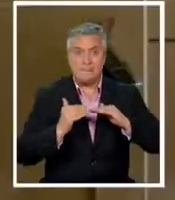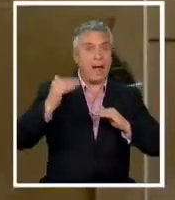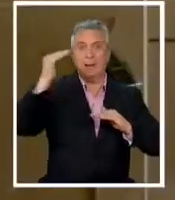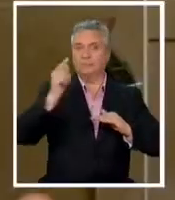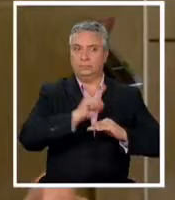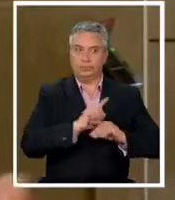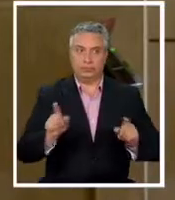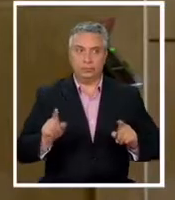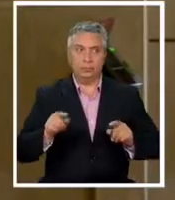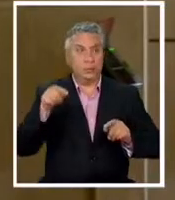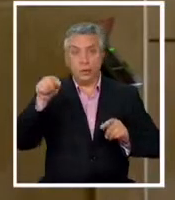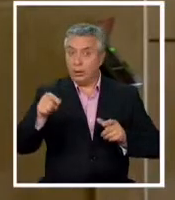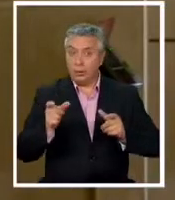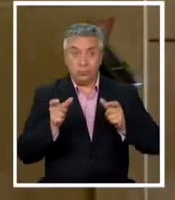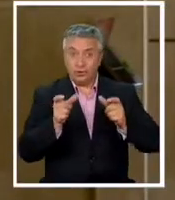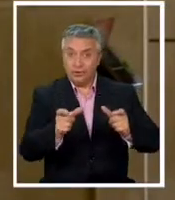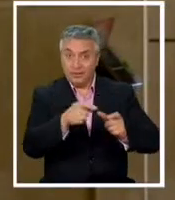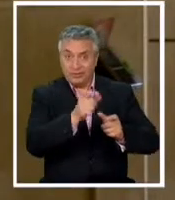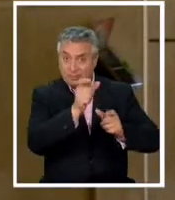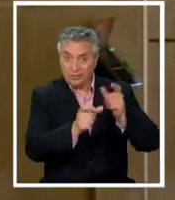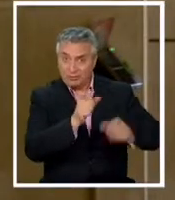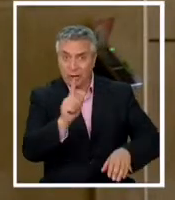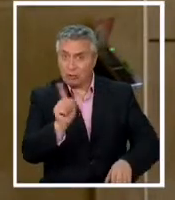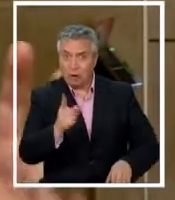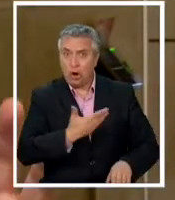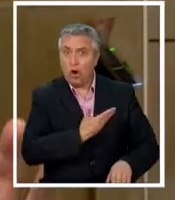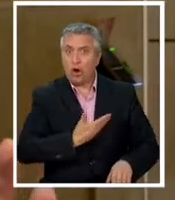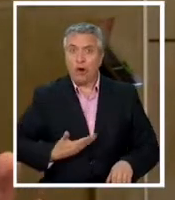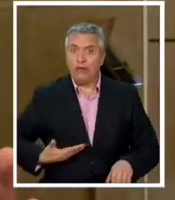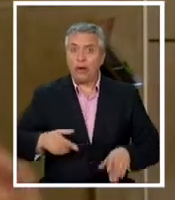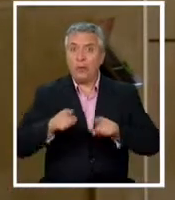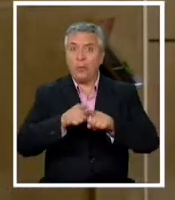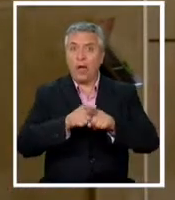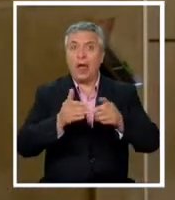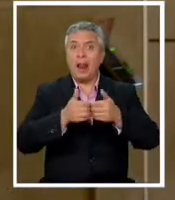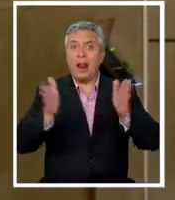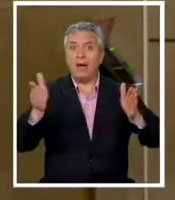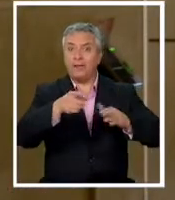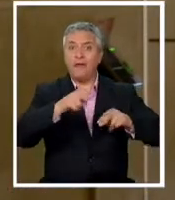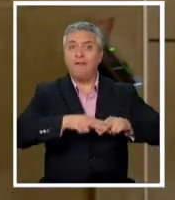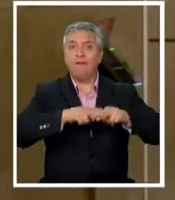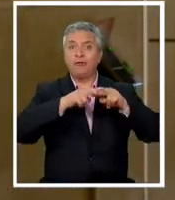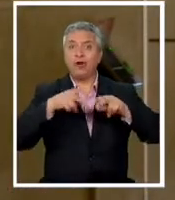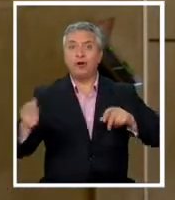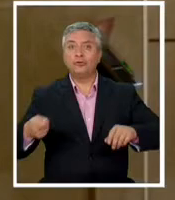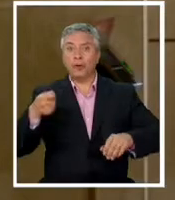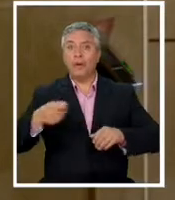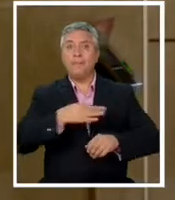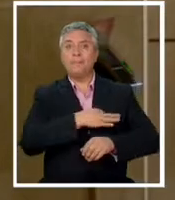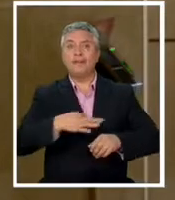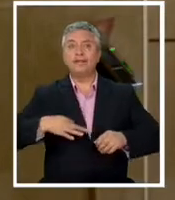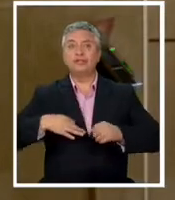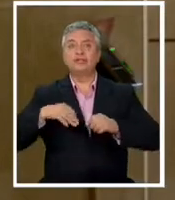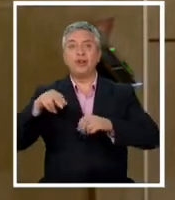de ellos. Aquí no están protegiendo a los consumidores. Lo que está haciendo el gobierno es dejar libre para que este fondo le sirva al ministro de Hacienda hasta fin de año y que esté